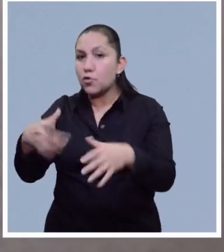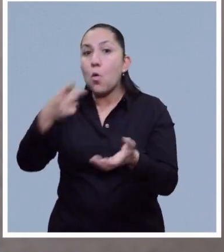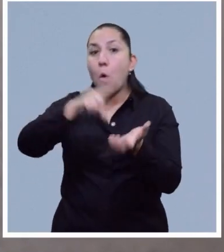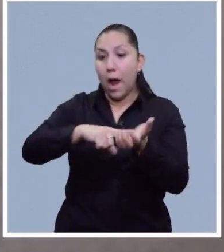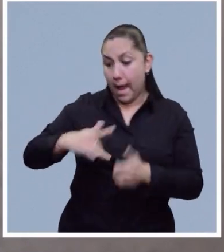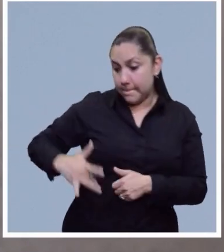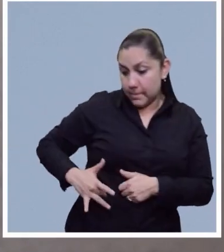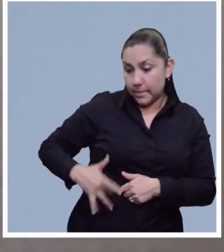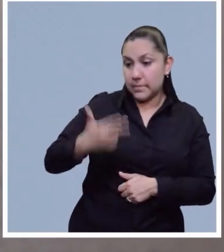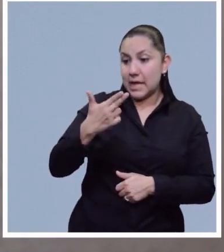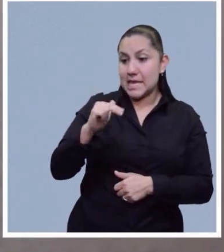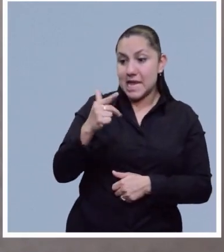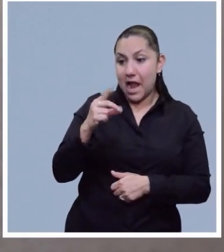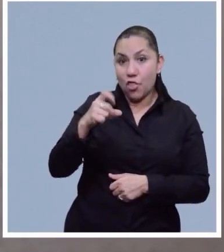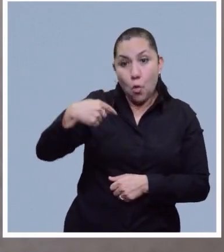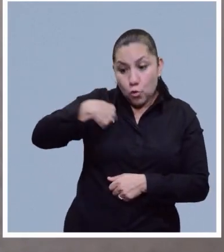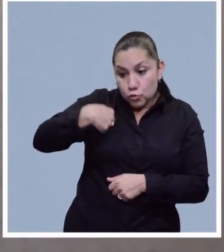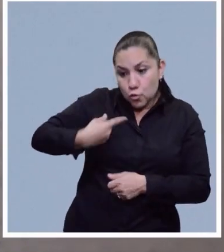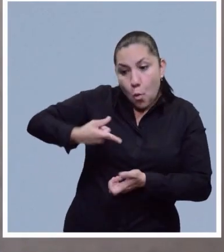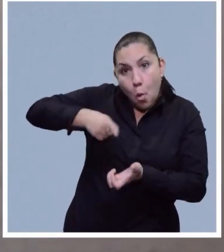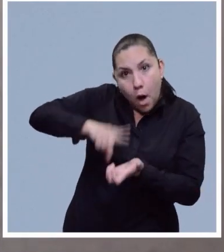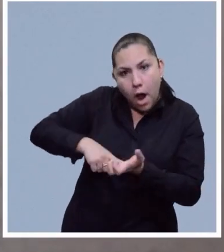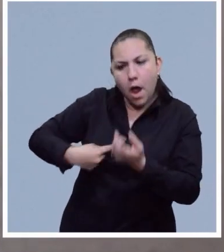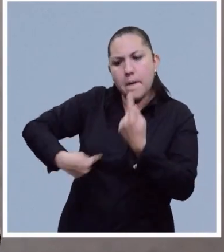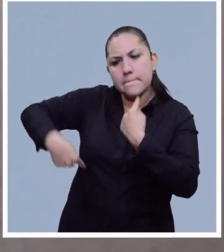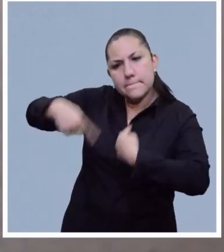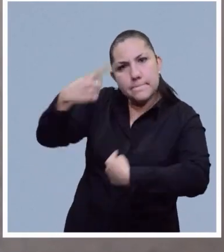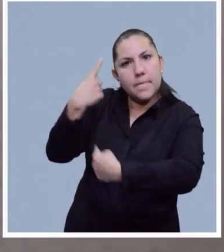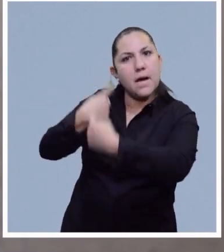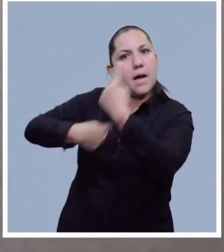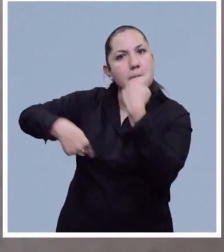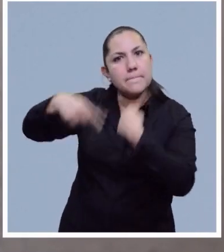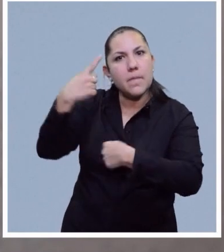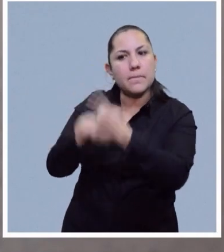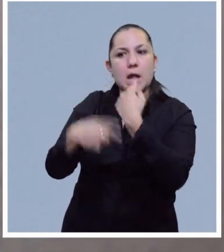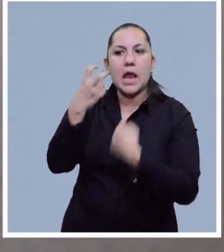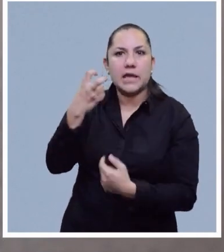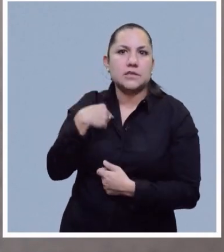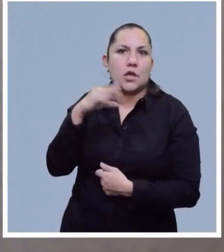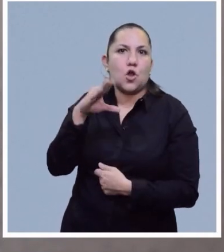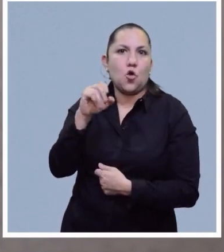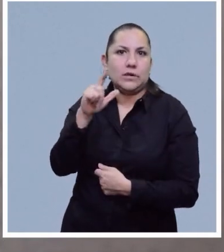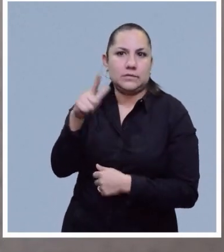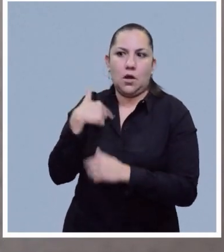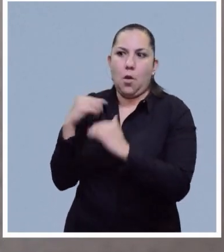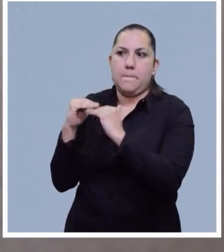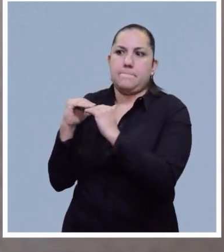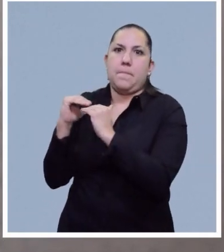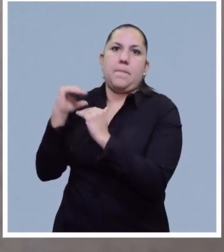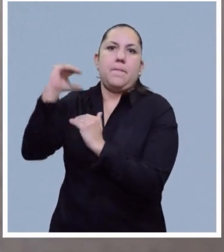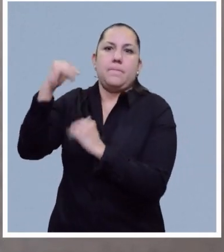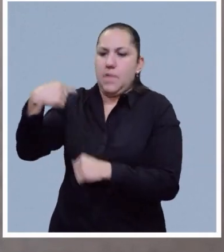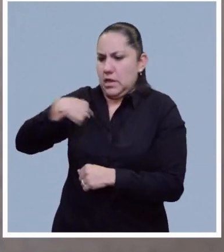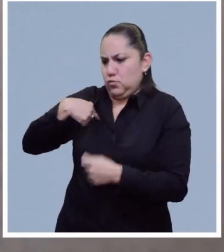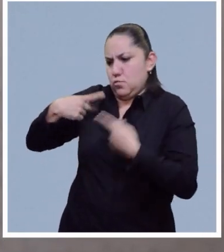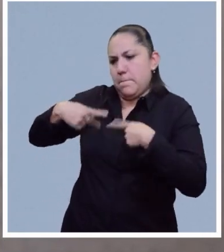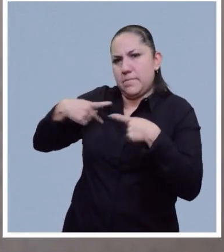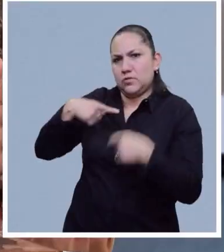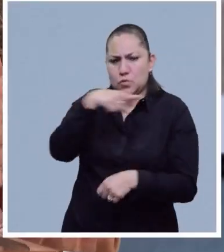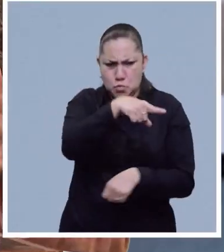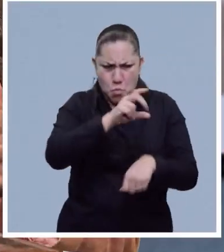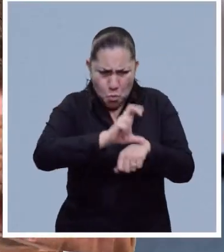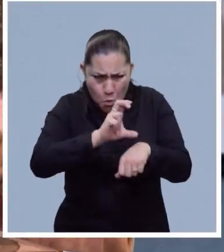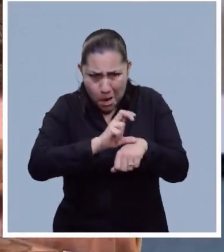Si no lo consume, lo produces. Y si estás produciendo de más, se va a acumular de más. Y no es la culpa del huevo. Claro, doctor.